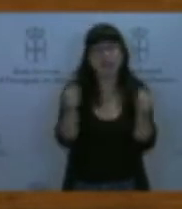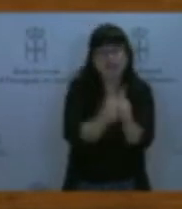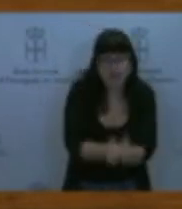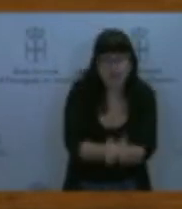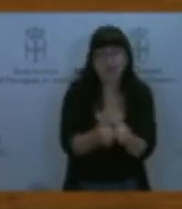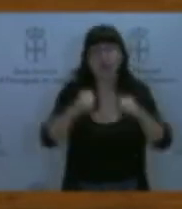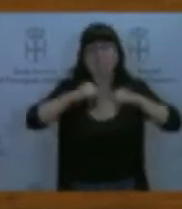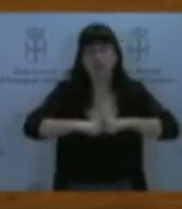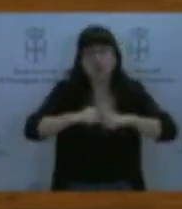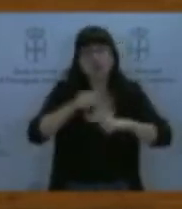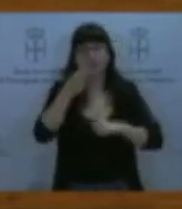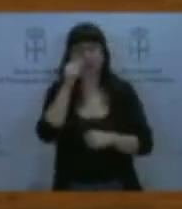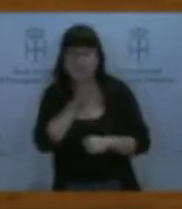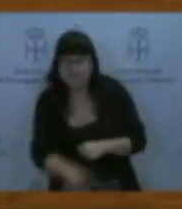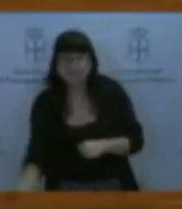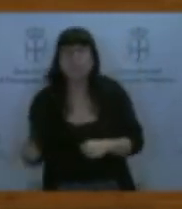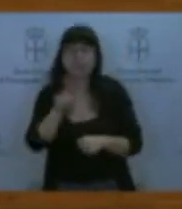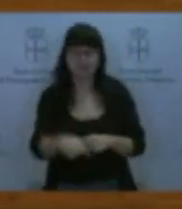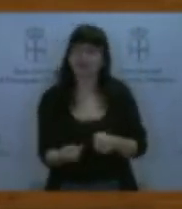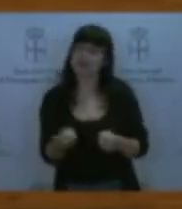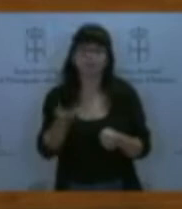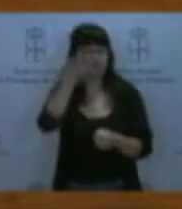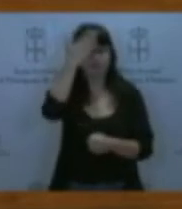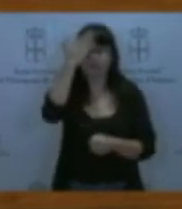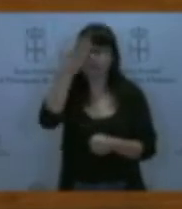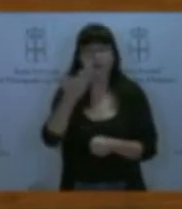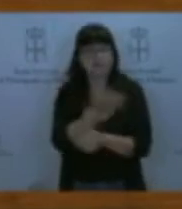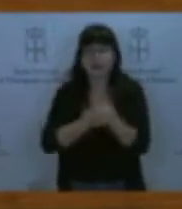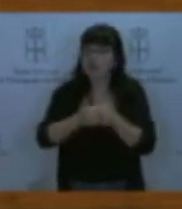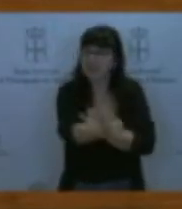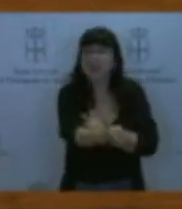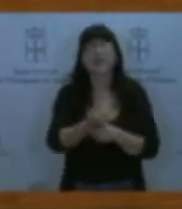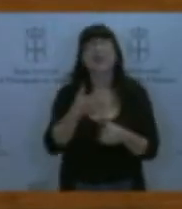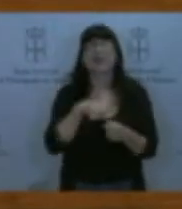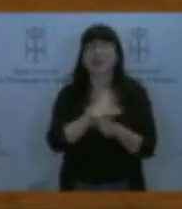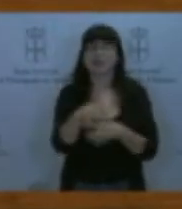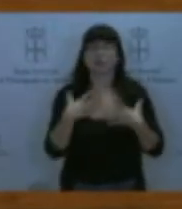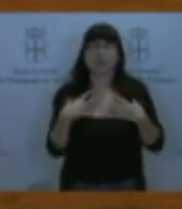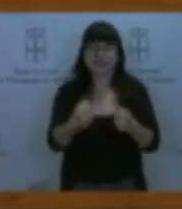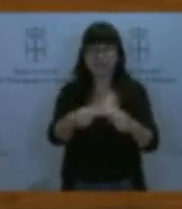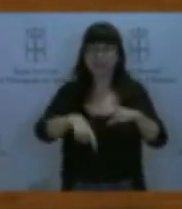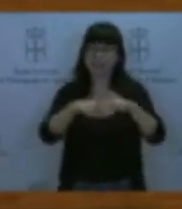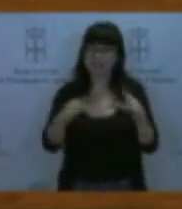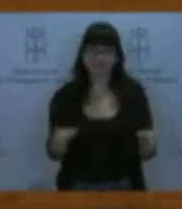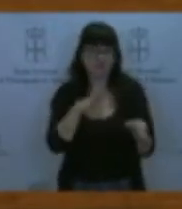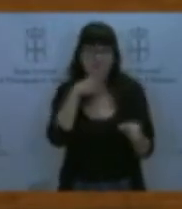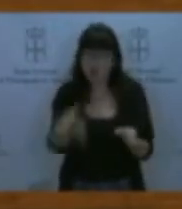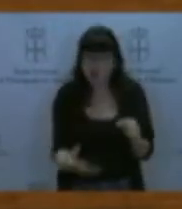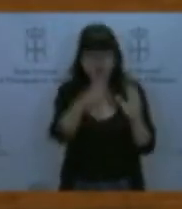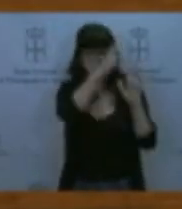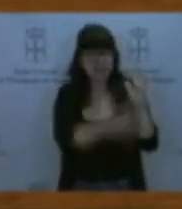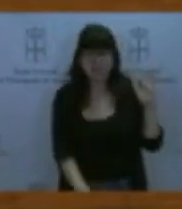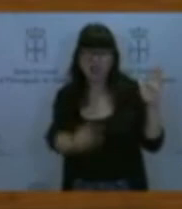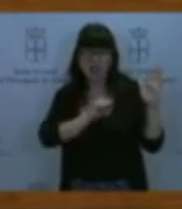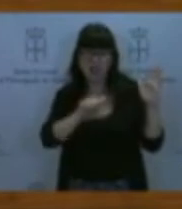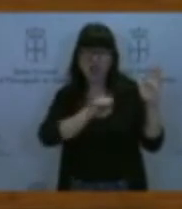asturiana, sumida en unas inaceptables listas de espera que deben ser aliviadas con la incorporación de más